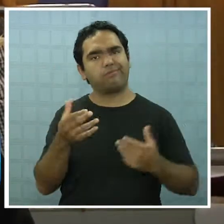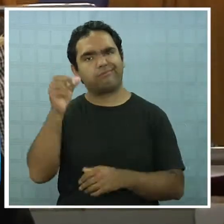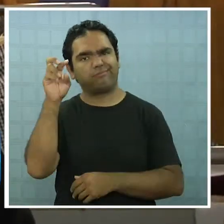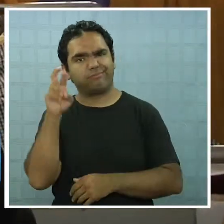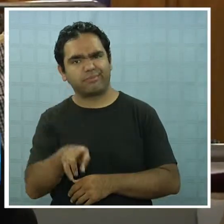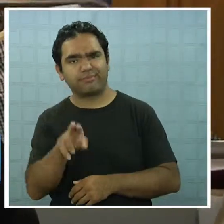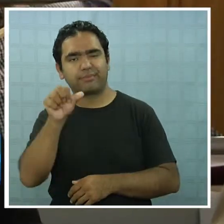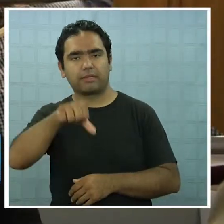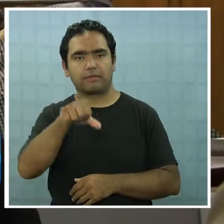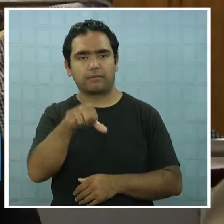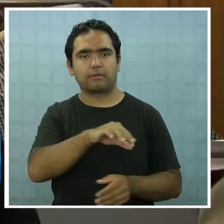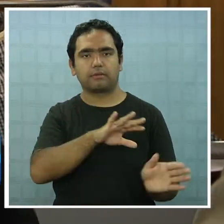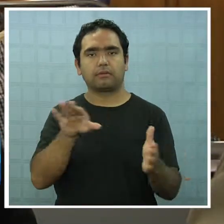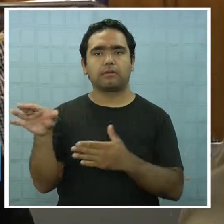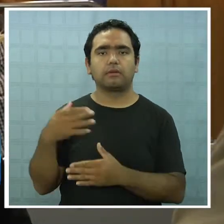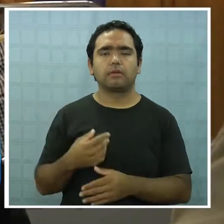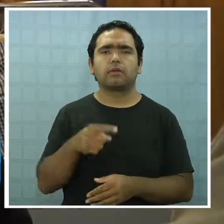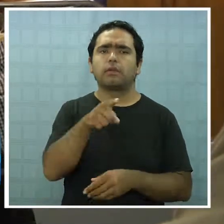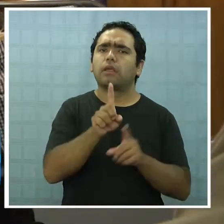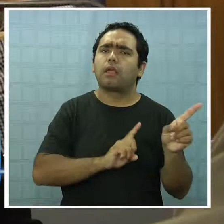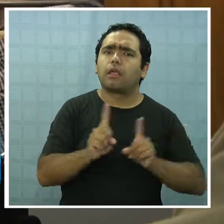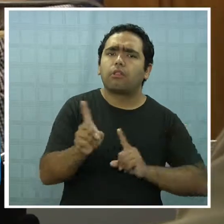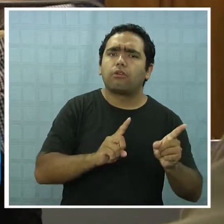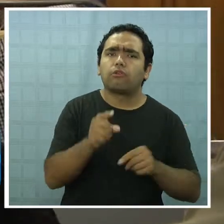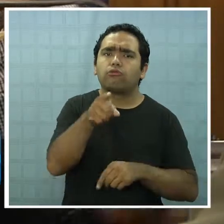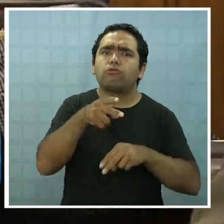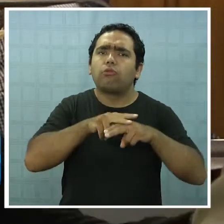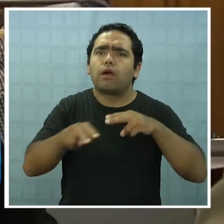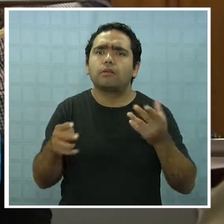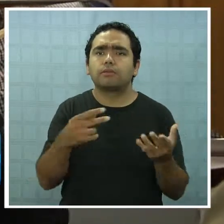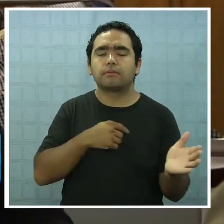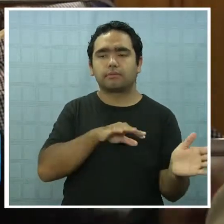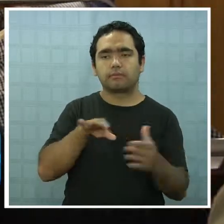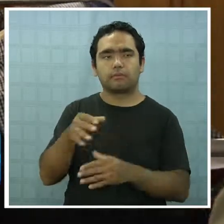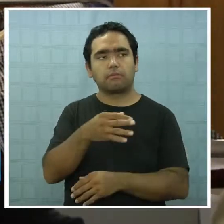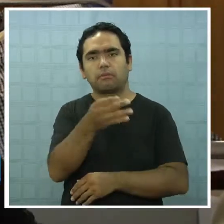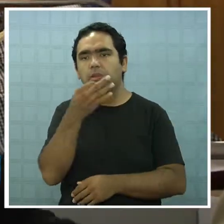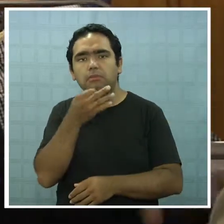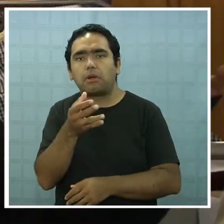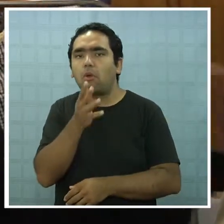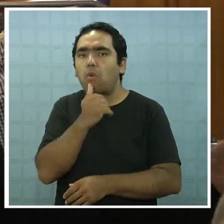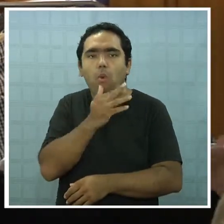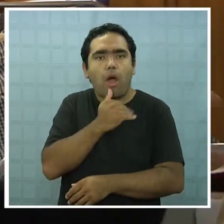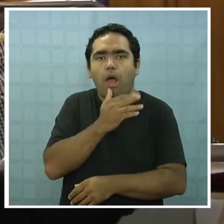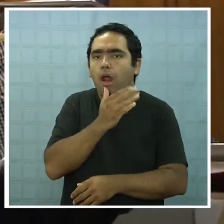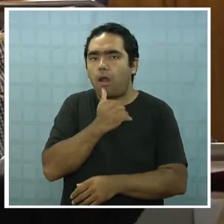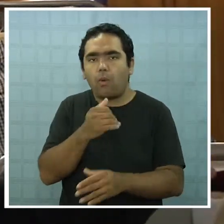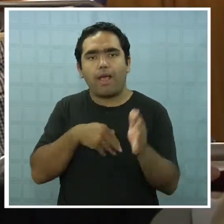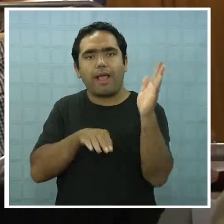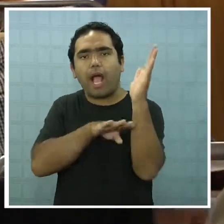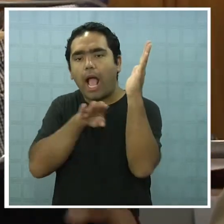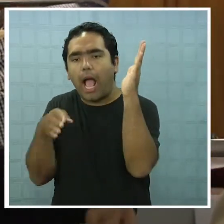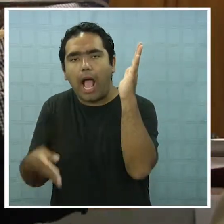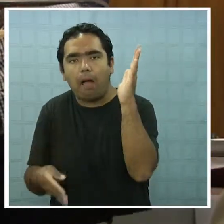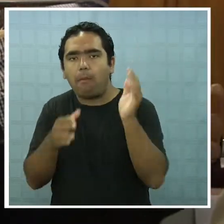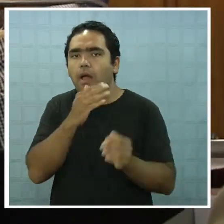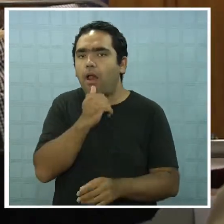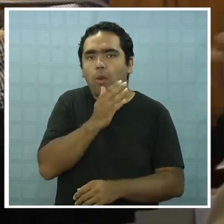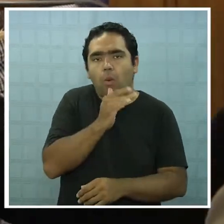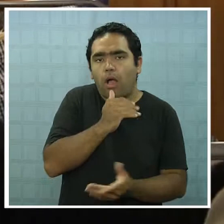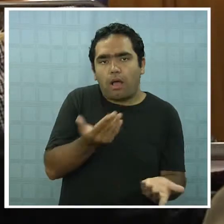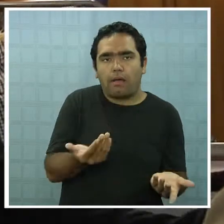se ha hecho, por ejemplo, para hospitalizarla? No, no hay cama para ella, porque ella no es para